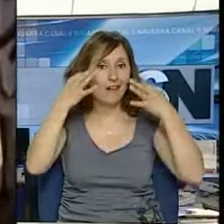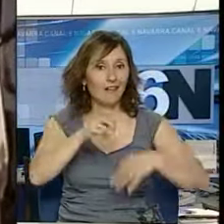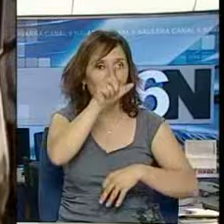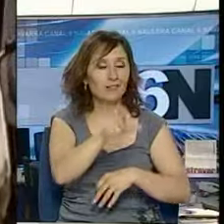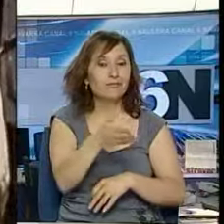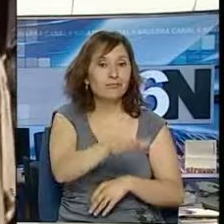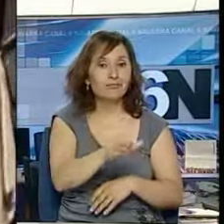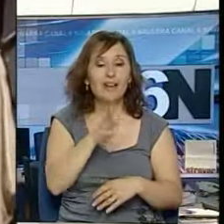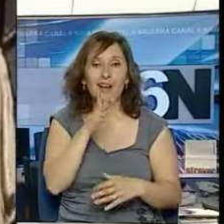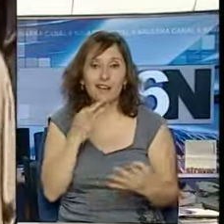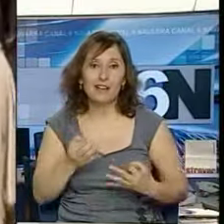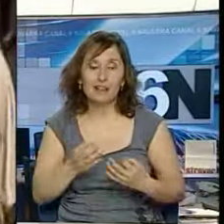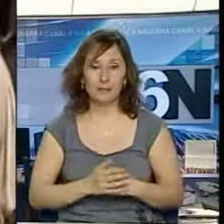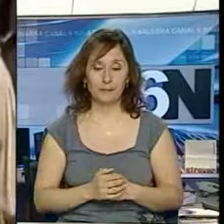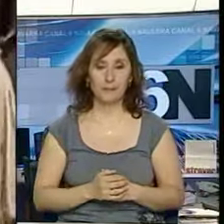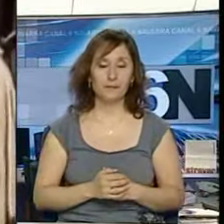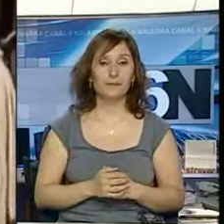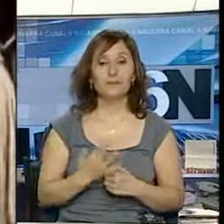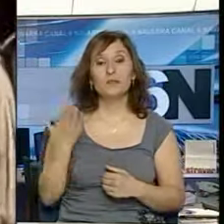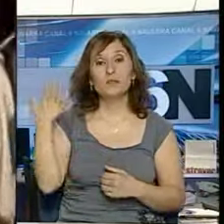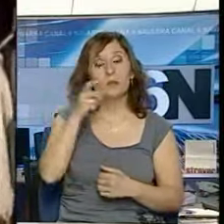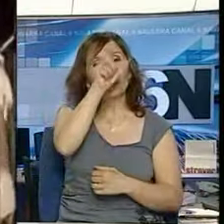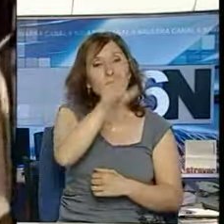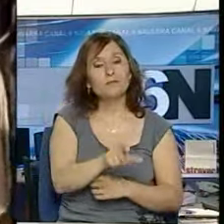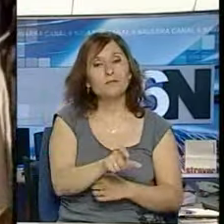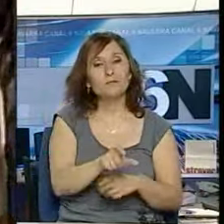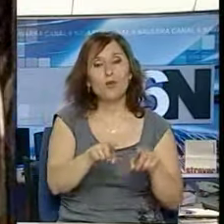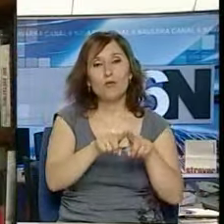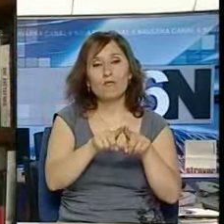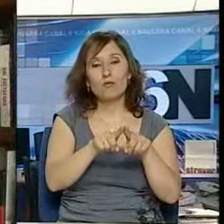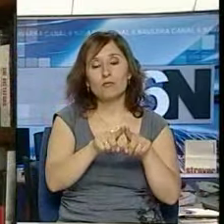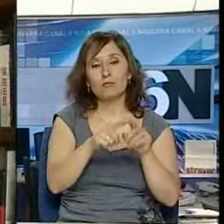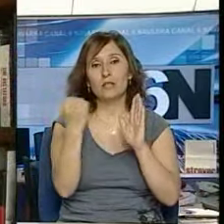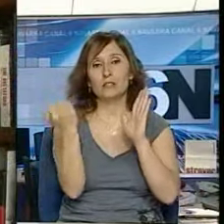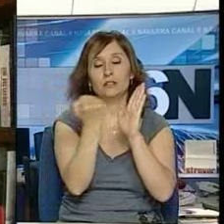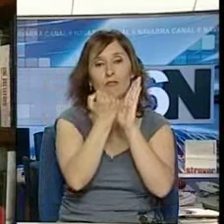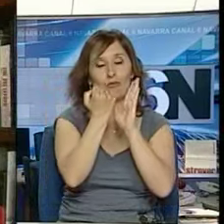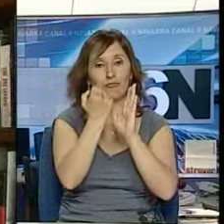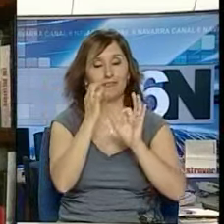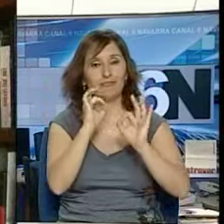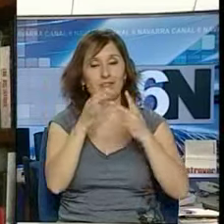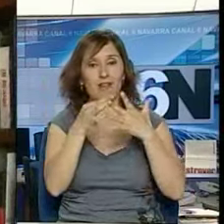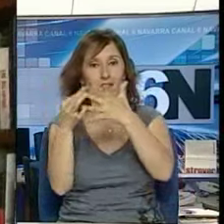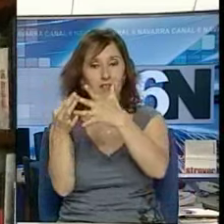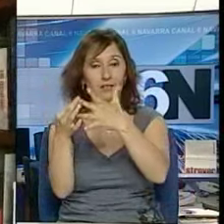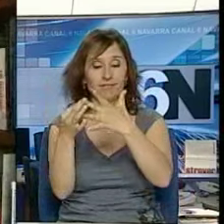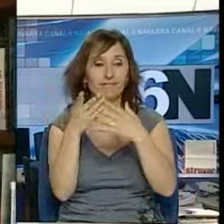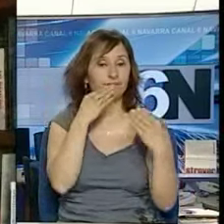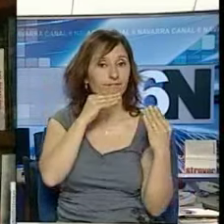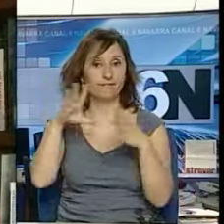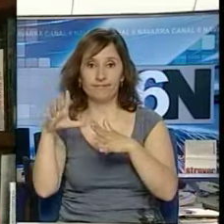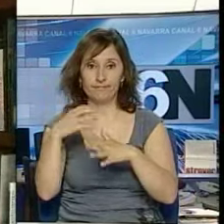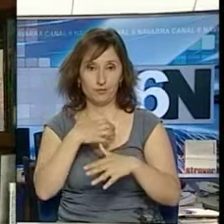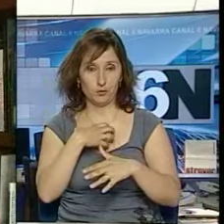¿y ahora qué? Bin Laden sobre todo lo que representaba era un símbolo, un carisma. En eso sí es insustituible. En lo que se